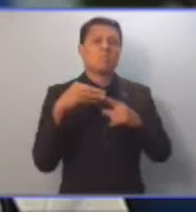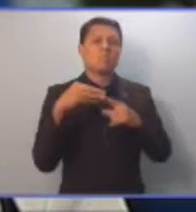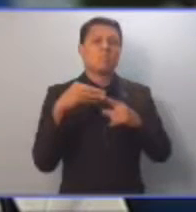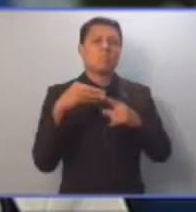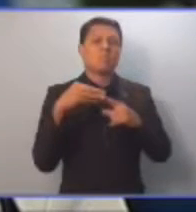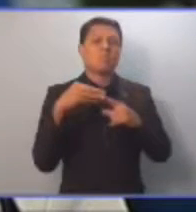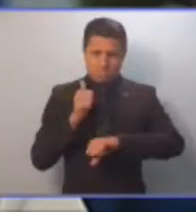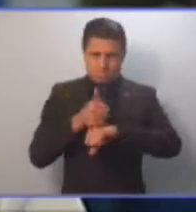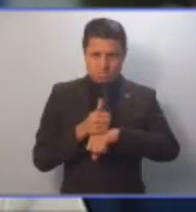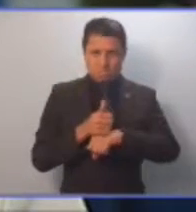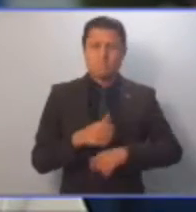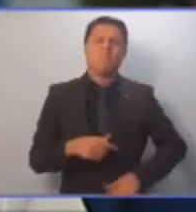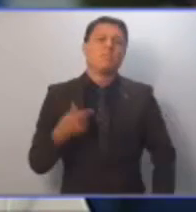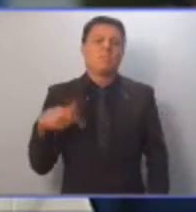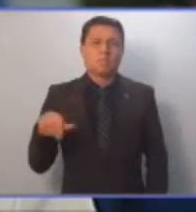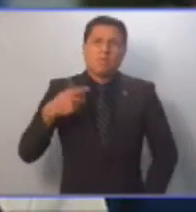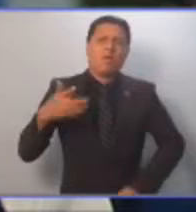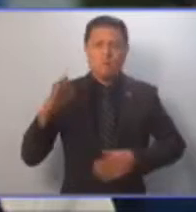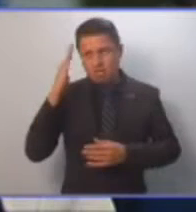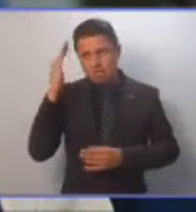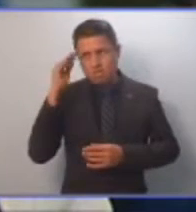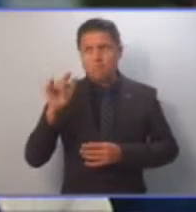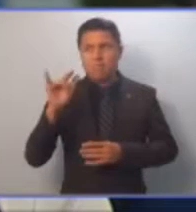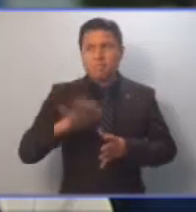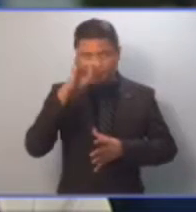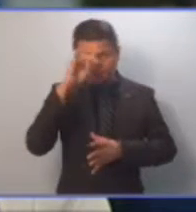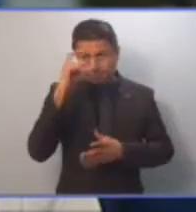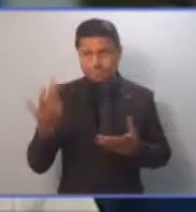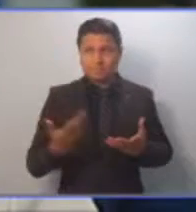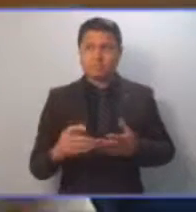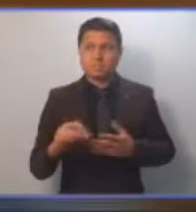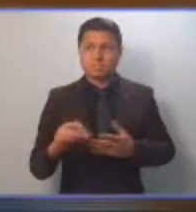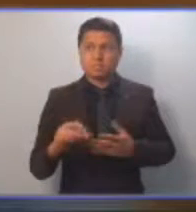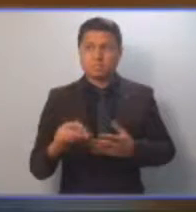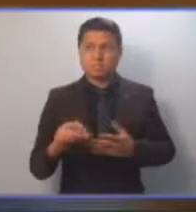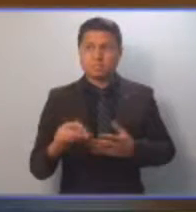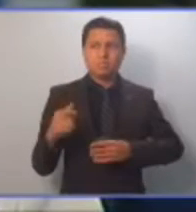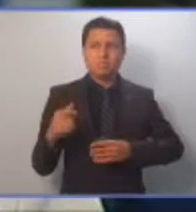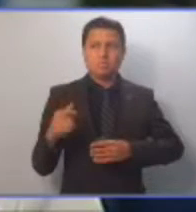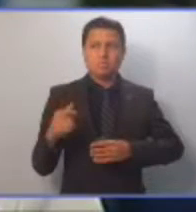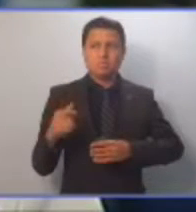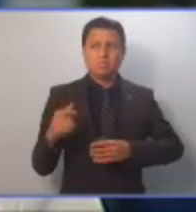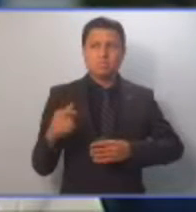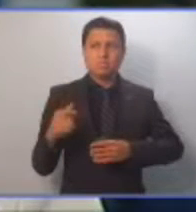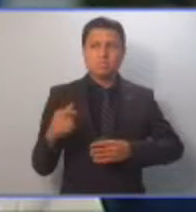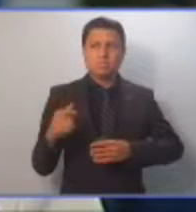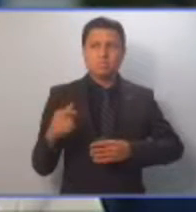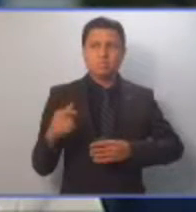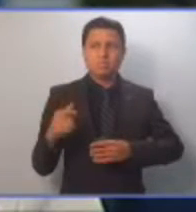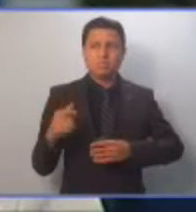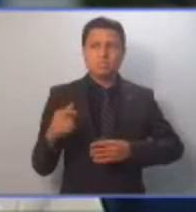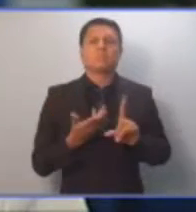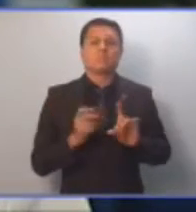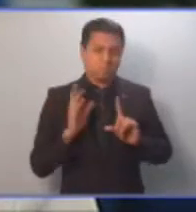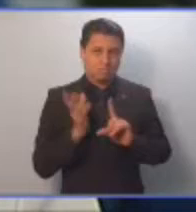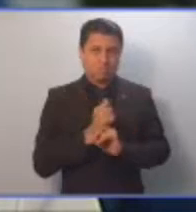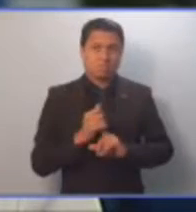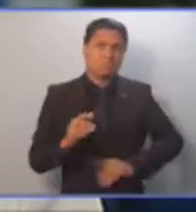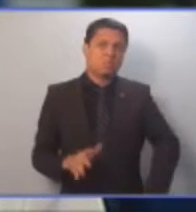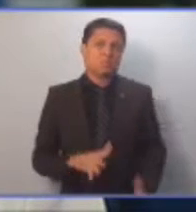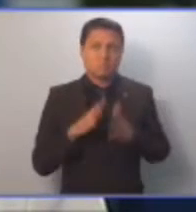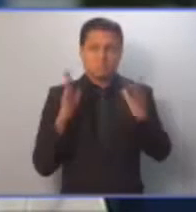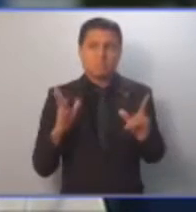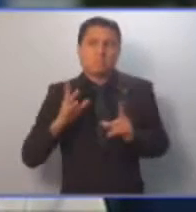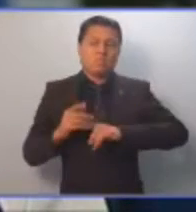De todos es conocida esa enorme labor que realiza FUSATE en nombre de nuestros adultos mayores, con el fin de alcanzar logros